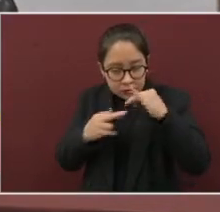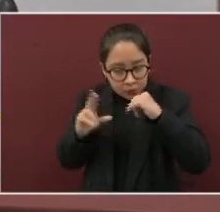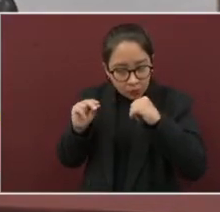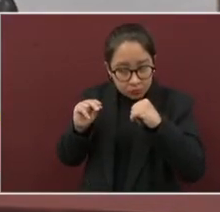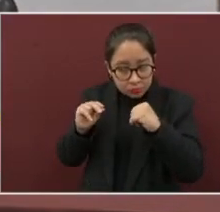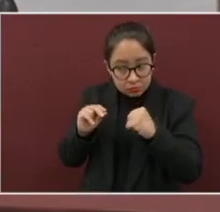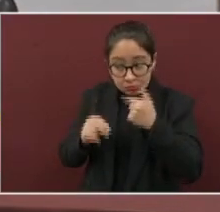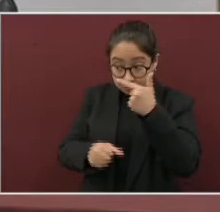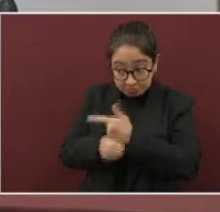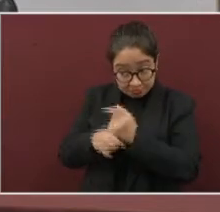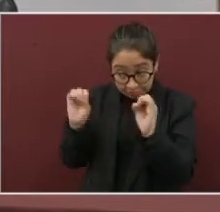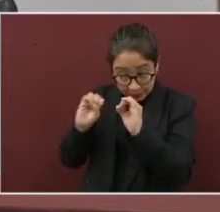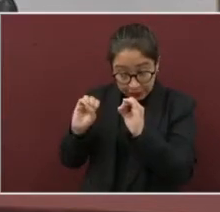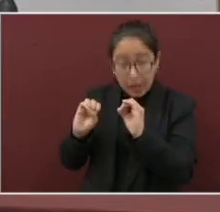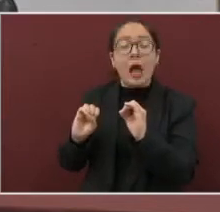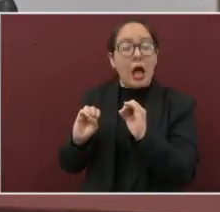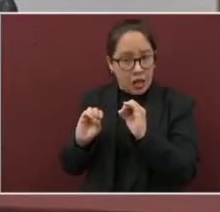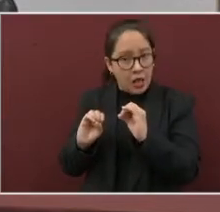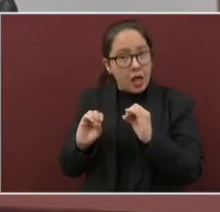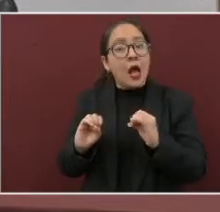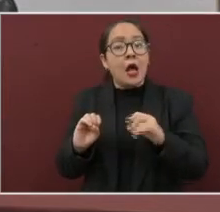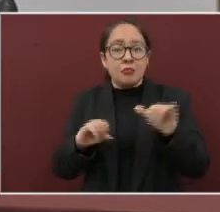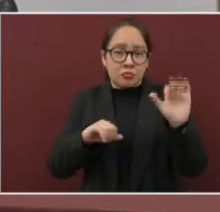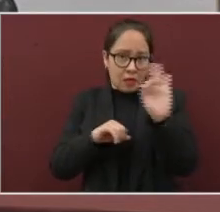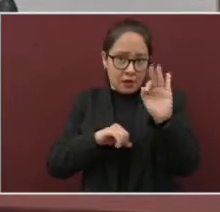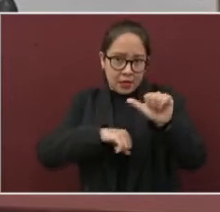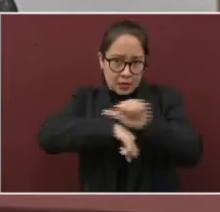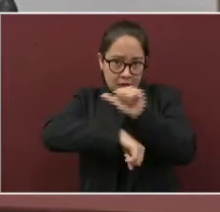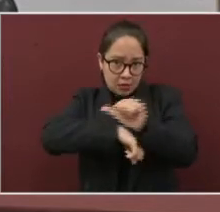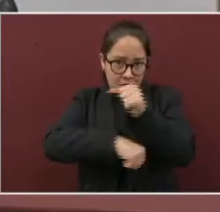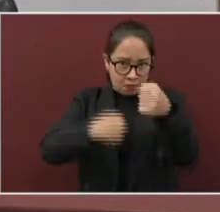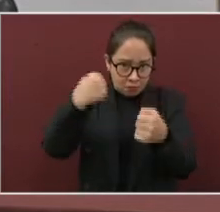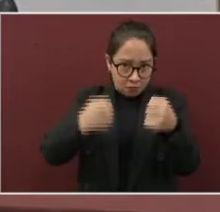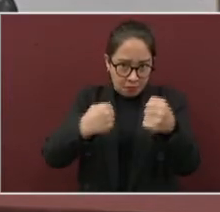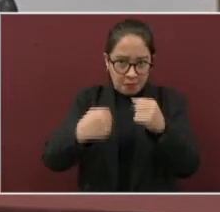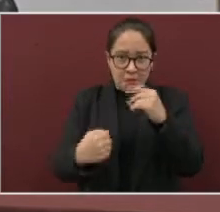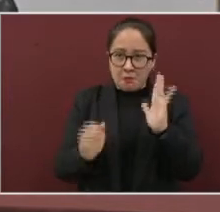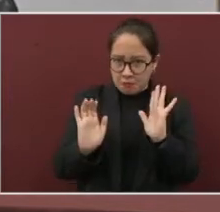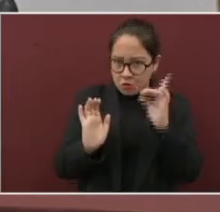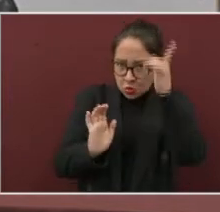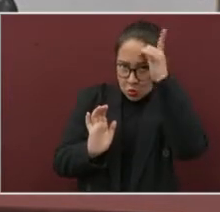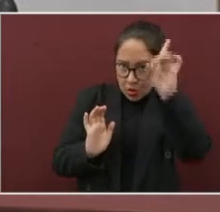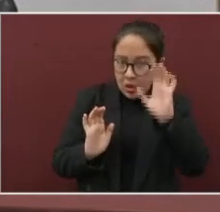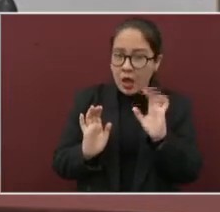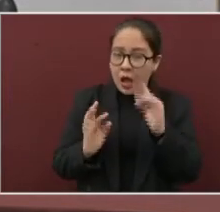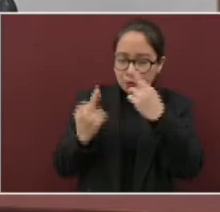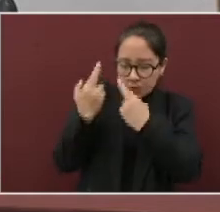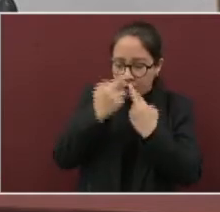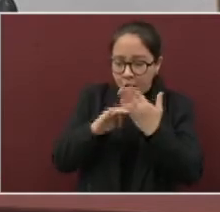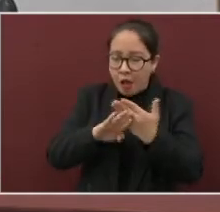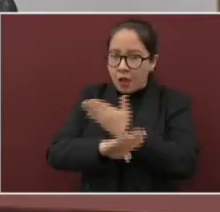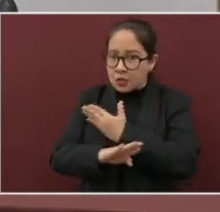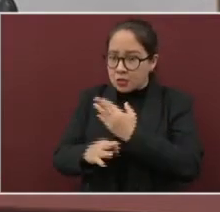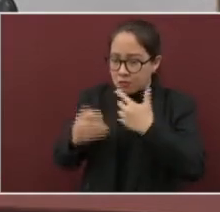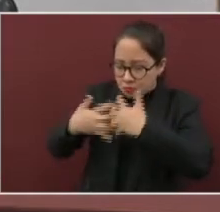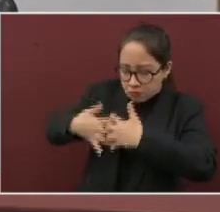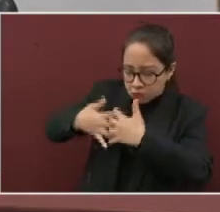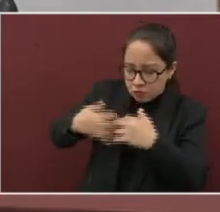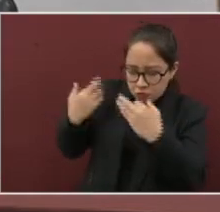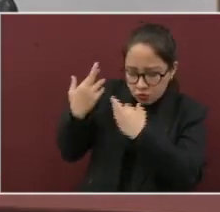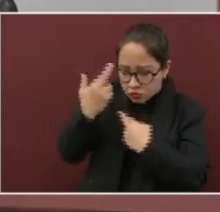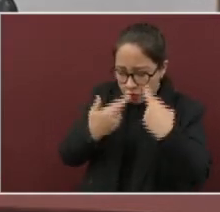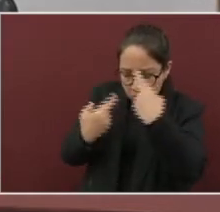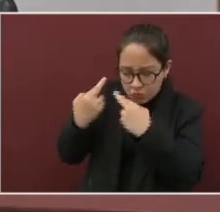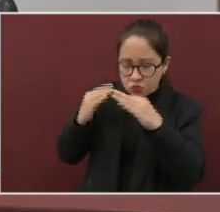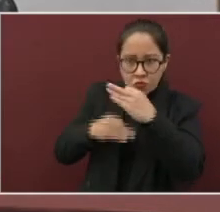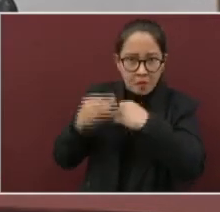Una vez verificado esto, si van a salir en auto particular, revisen que éste se encuentre en óptimas condiciones. Al